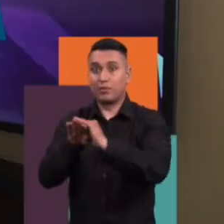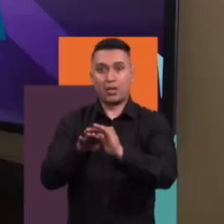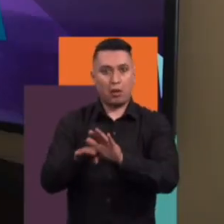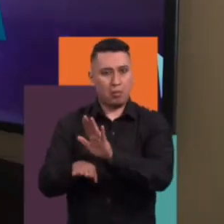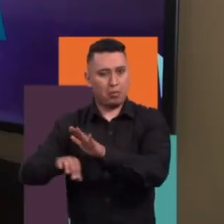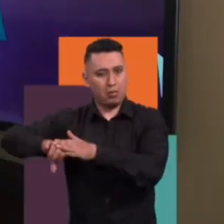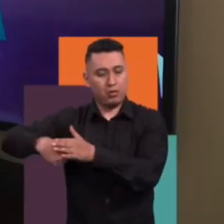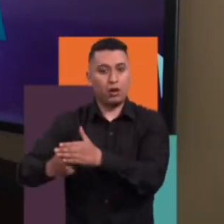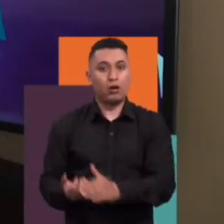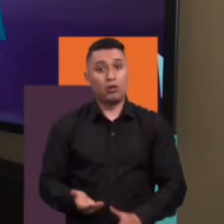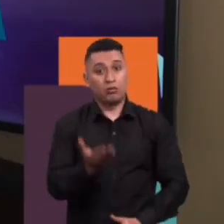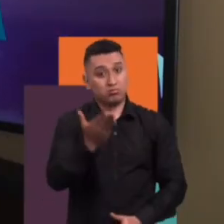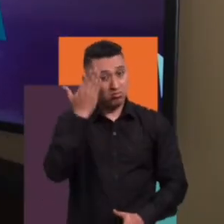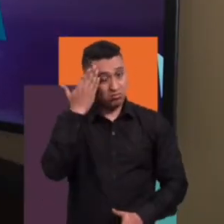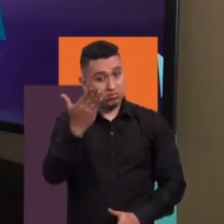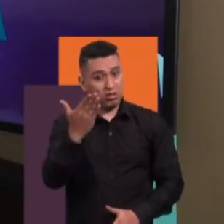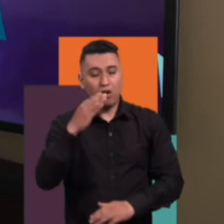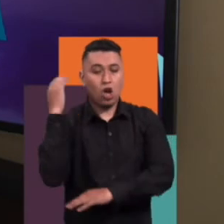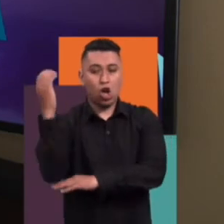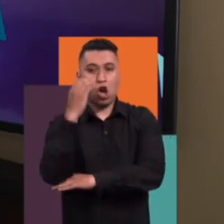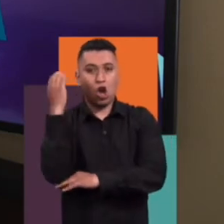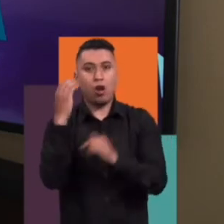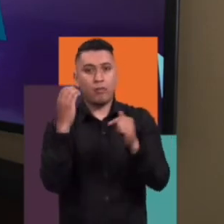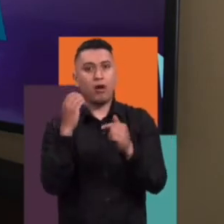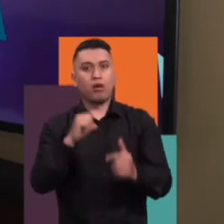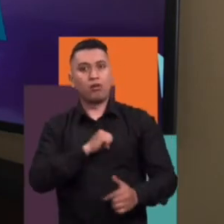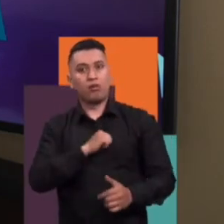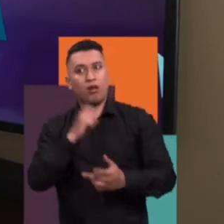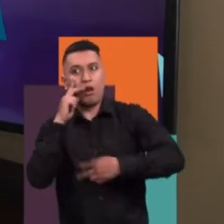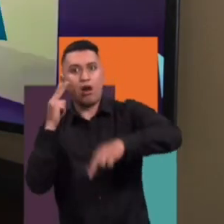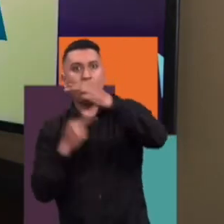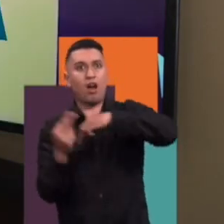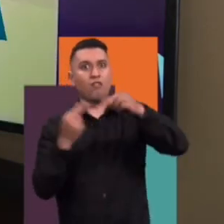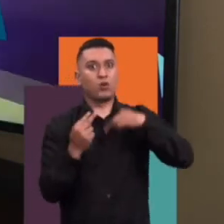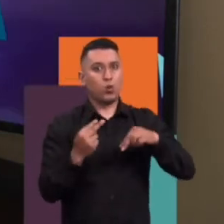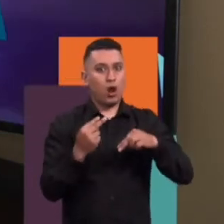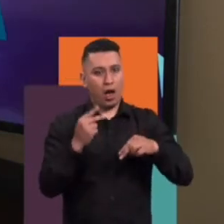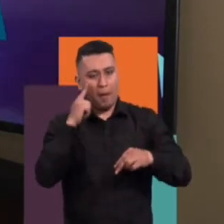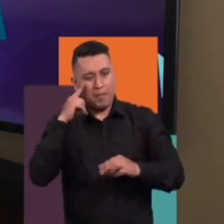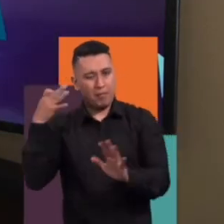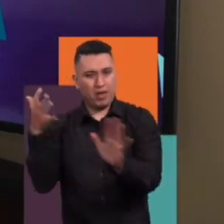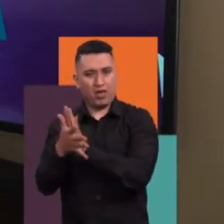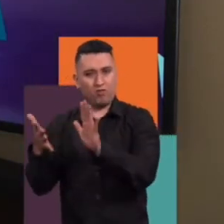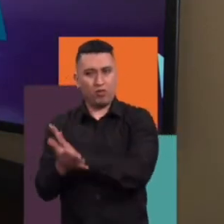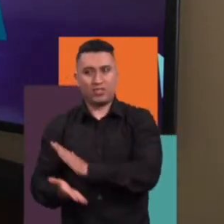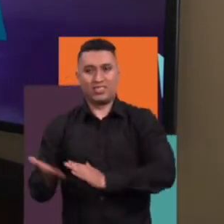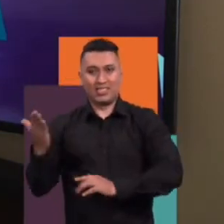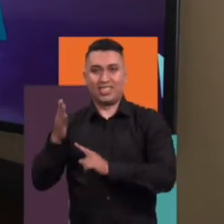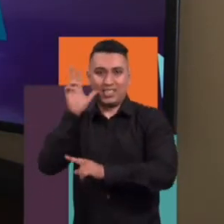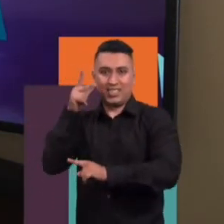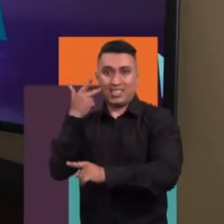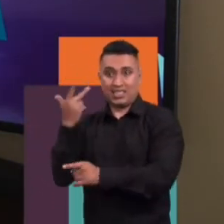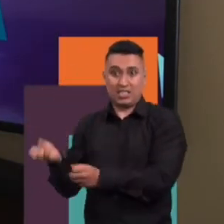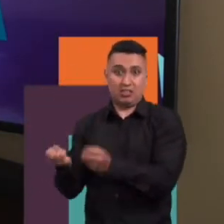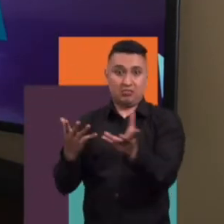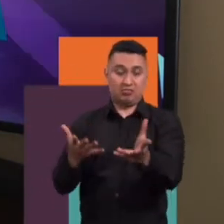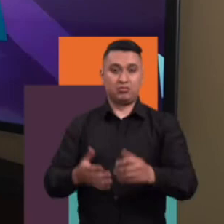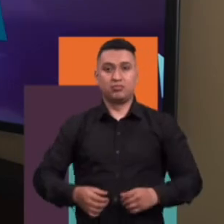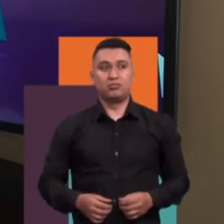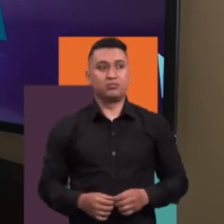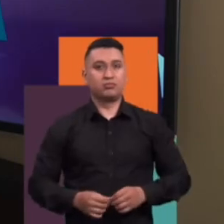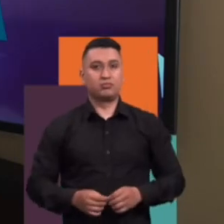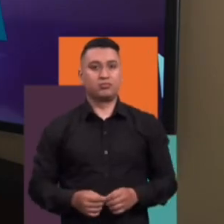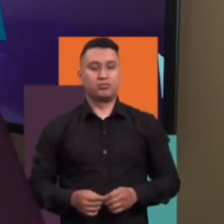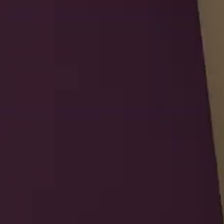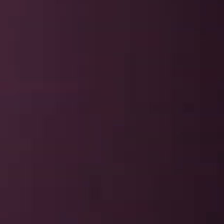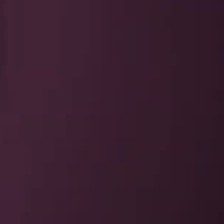regresamos con nuestros invitados. Por ahora, ¿sabían ustedes que hay aventureros colombianos y además hay muy variados? Vamos a conocer esta información de